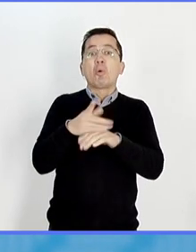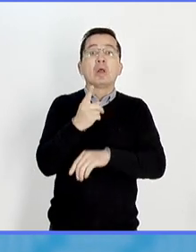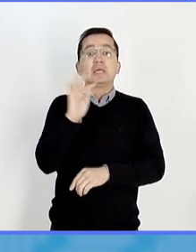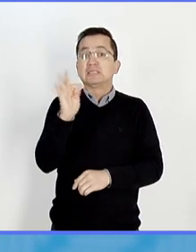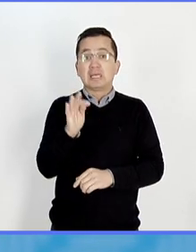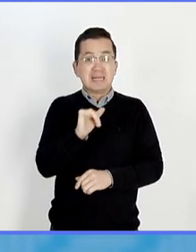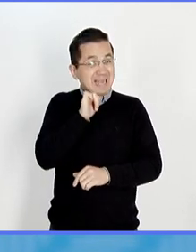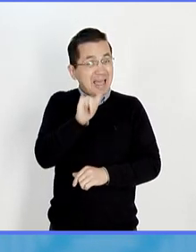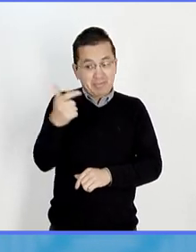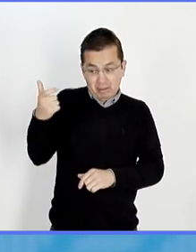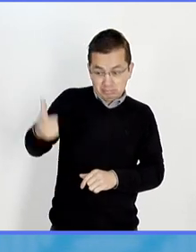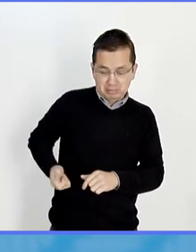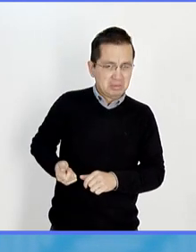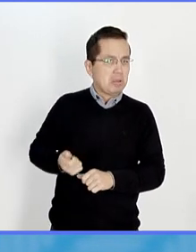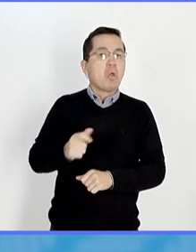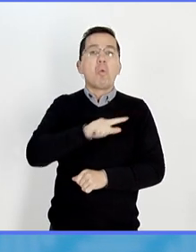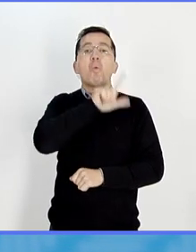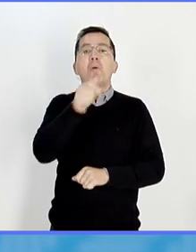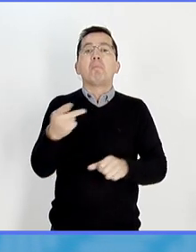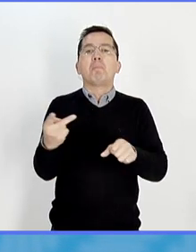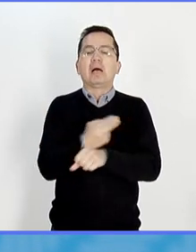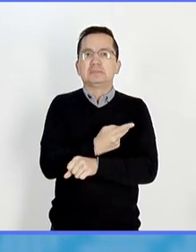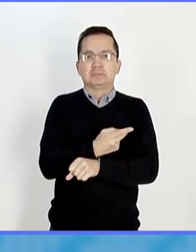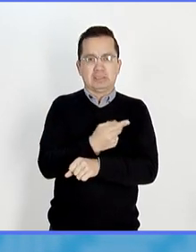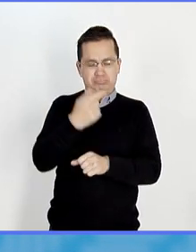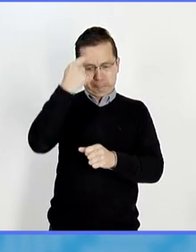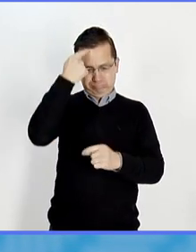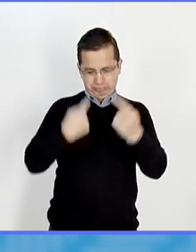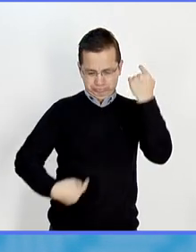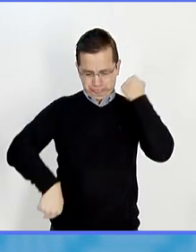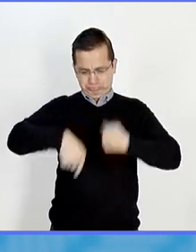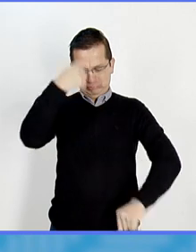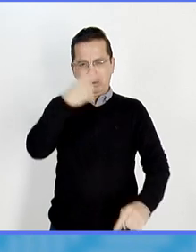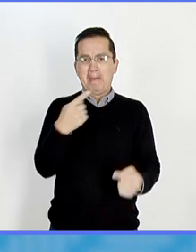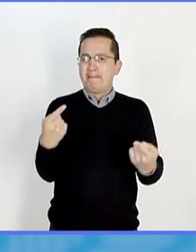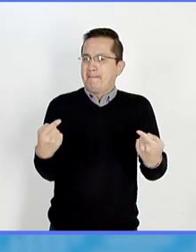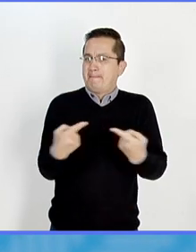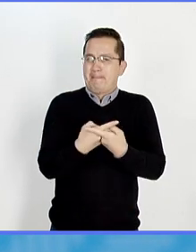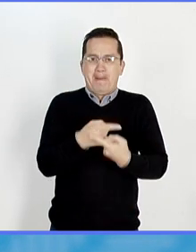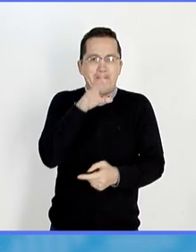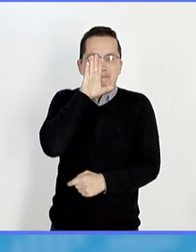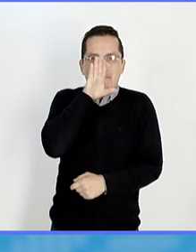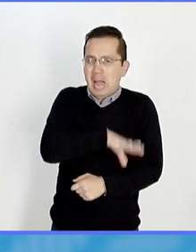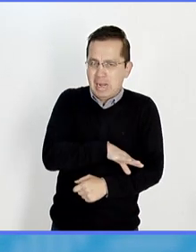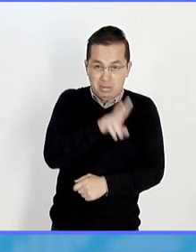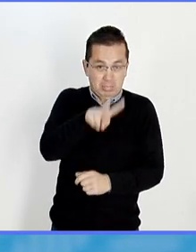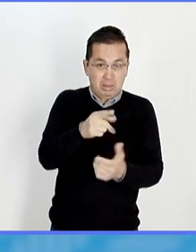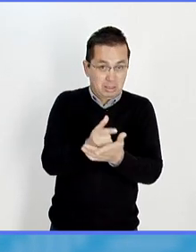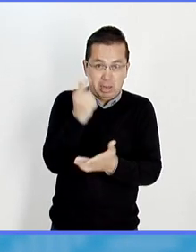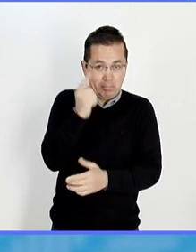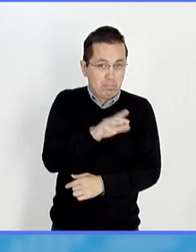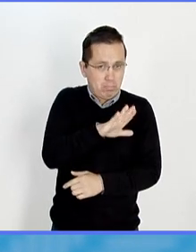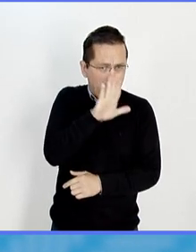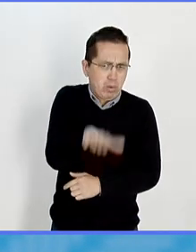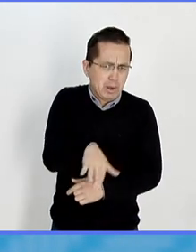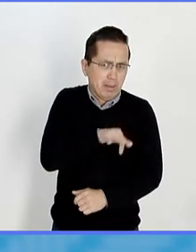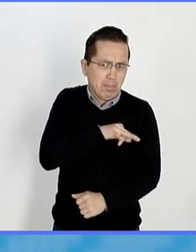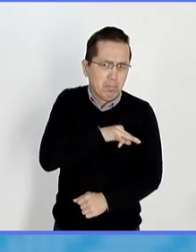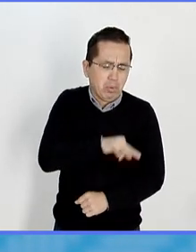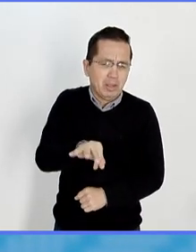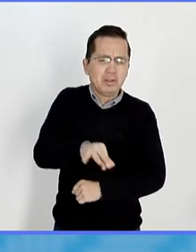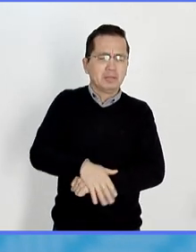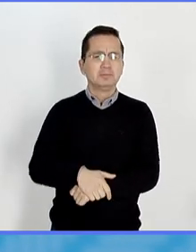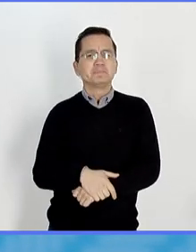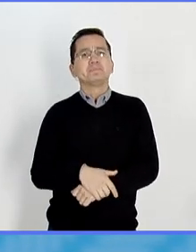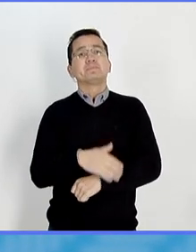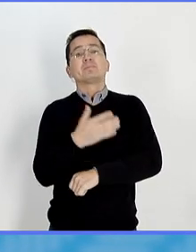causa esta enfermedad tan severa del sistema nervioso que finalmente mata a las personas. Pero digamos